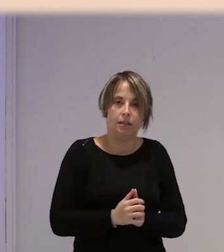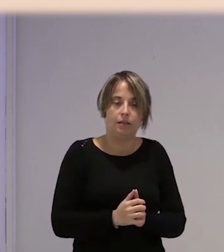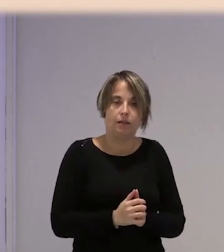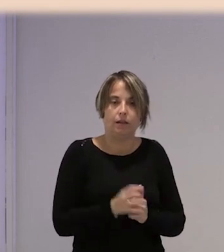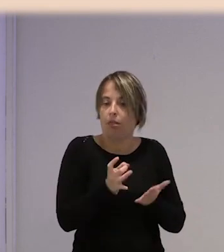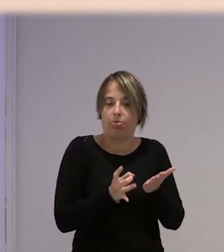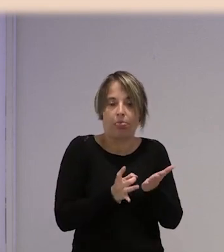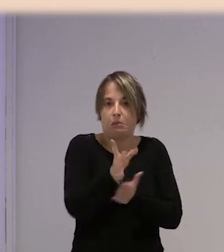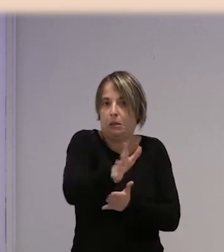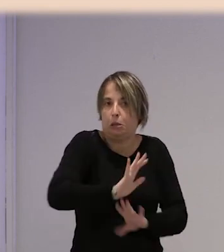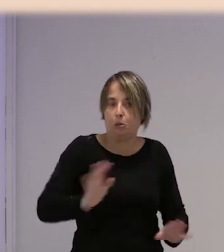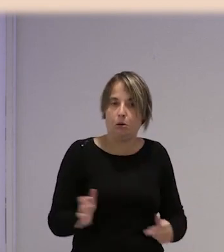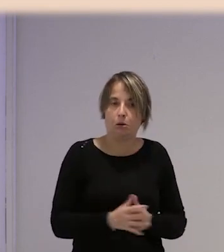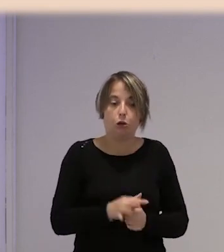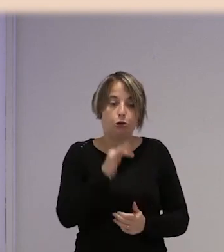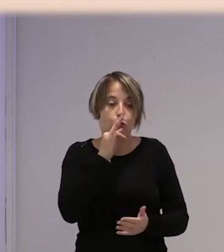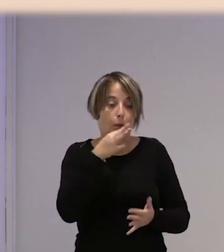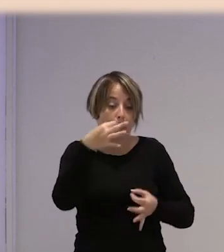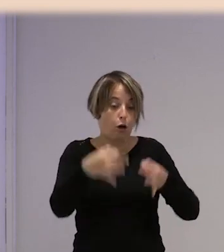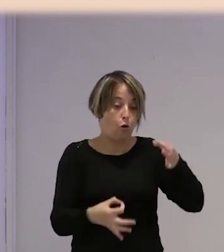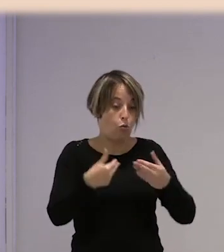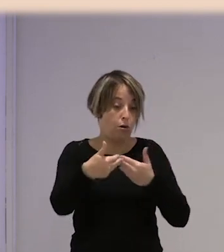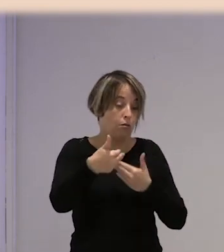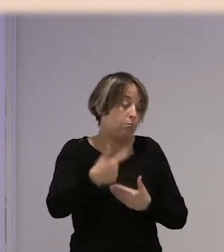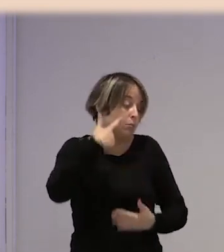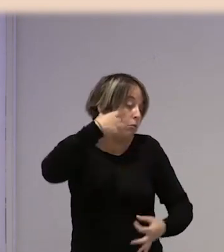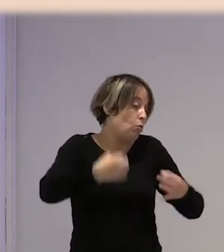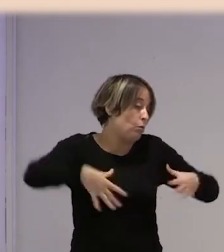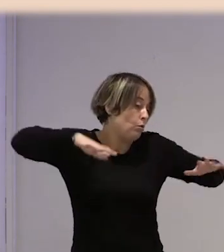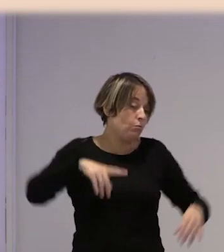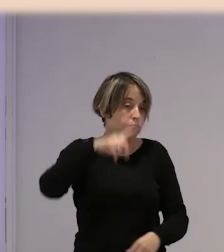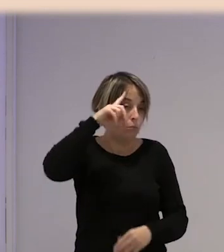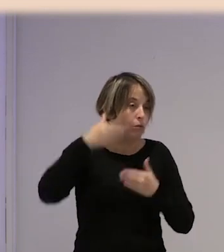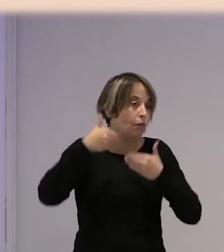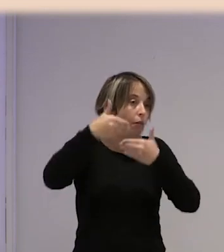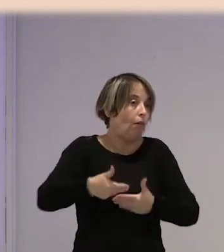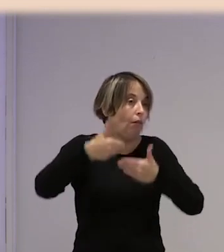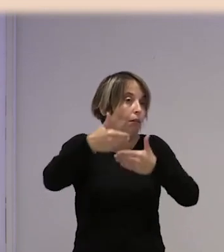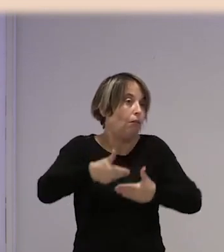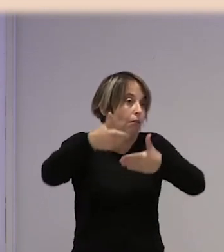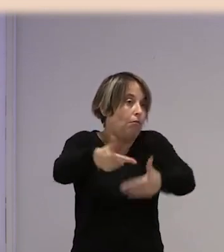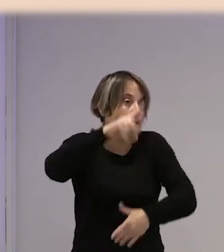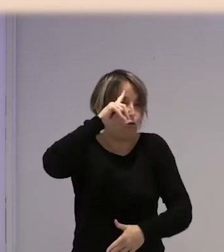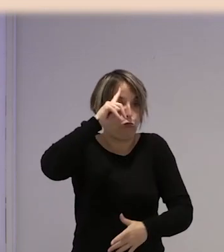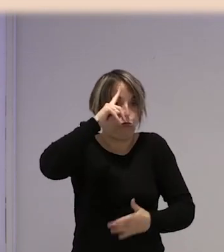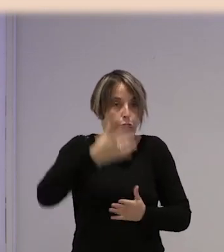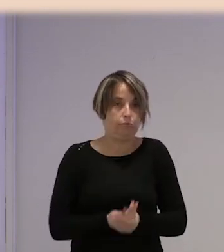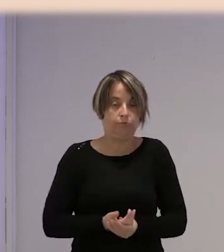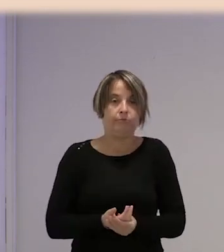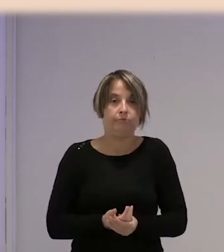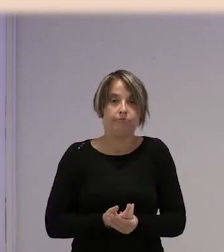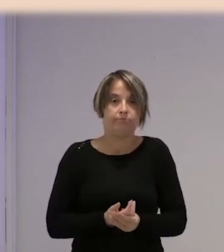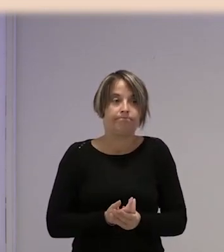el despido, que todavía está pendiente del juicio, porque el juicio será en el 2030 o a sabe cuándo, hay tiempo, y claro,